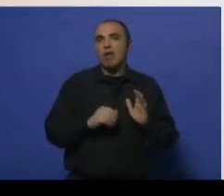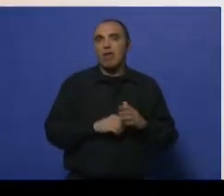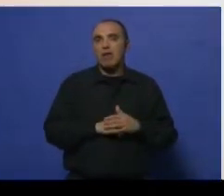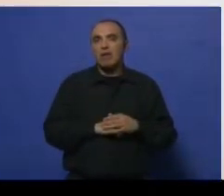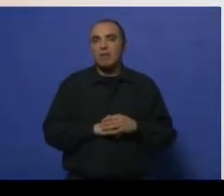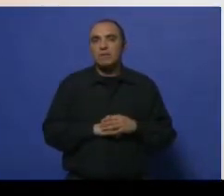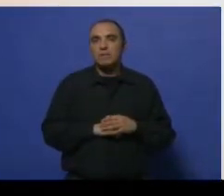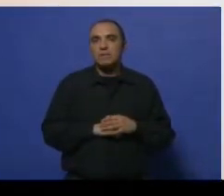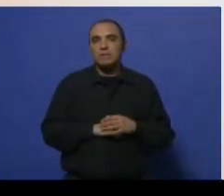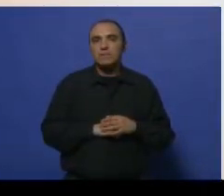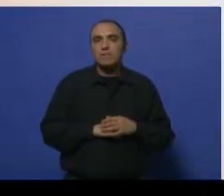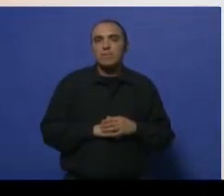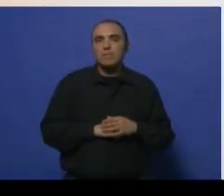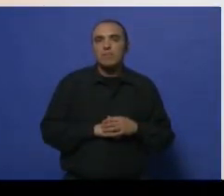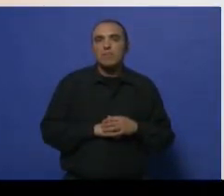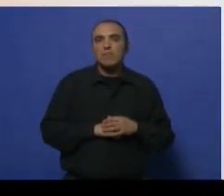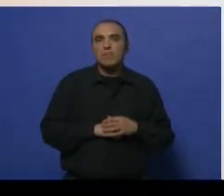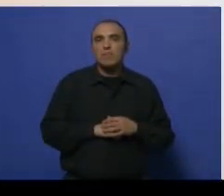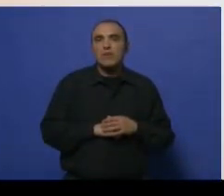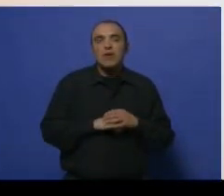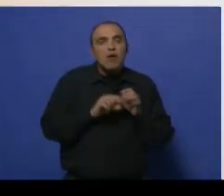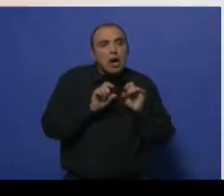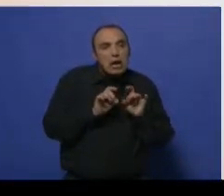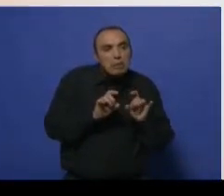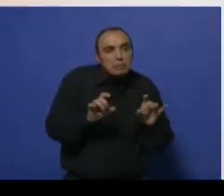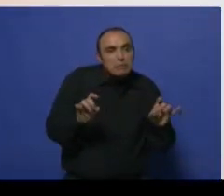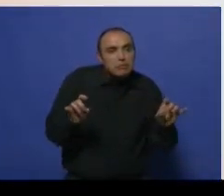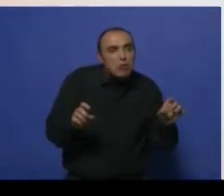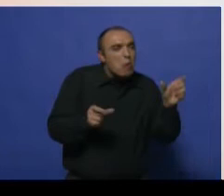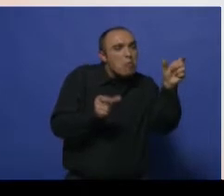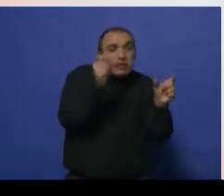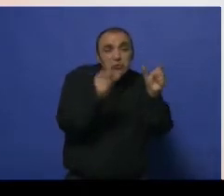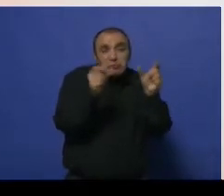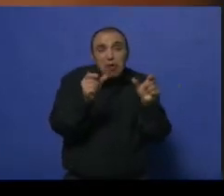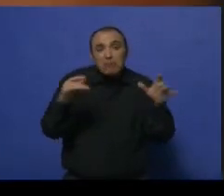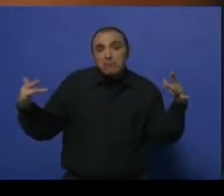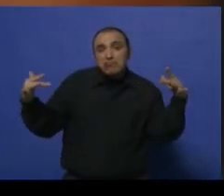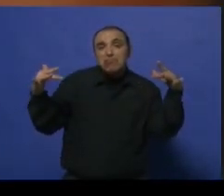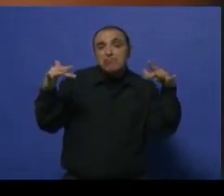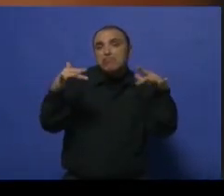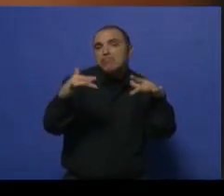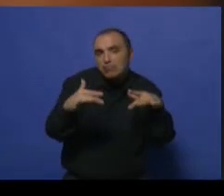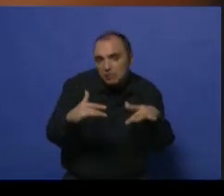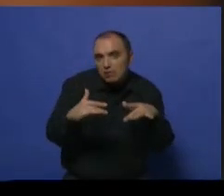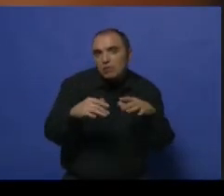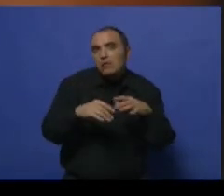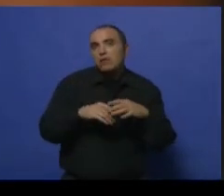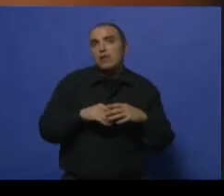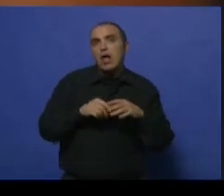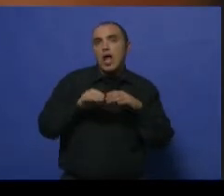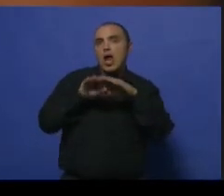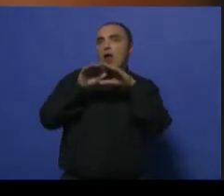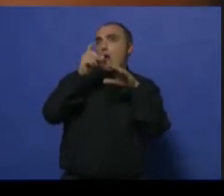genere brotes de mucha cantidad de pacientes. Porque si ustedes están viendo, en un país como el nuestro, estamos hablando de 5, 6, 7 casos,